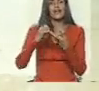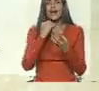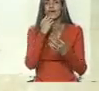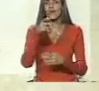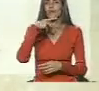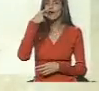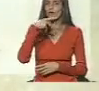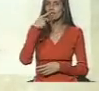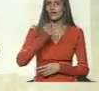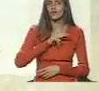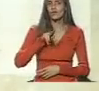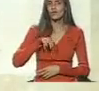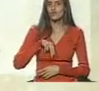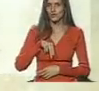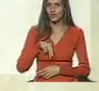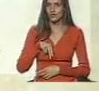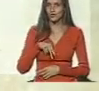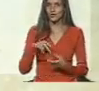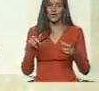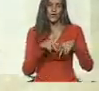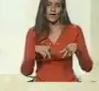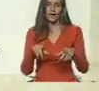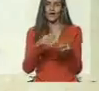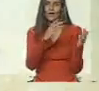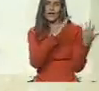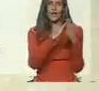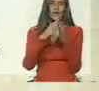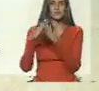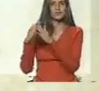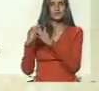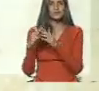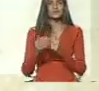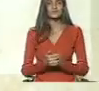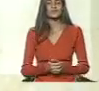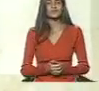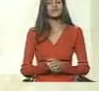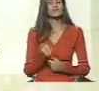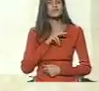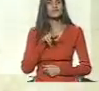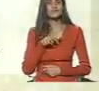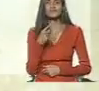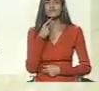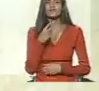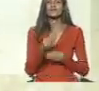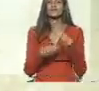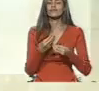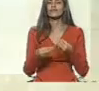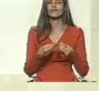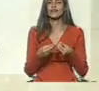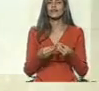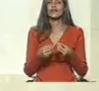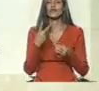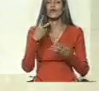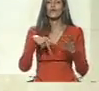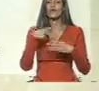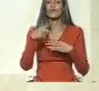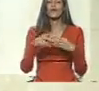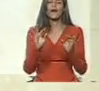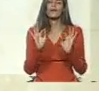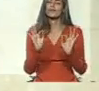política, nosotros en la emisora comunitaria, camarada, nosotros hicimos dos programas